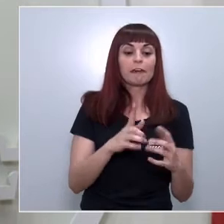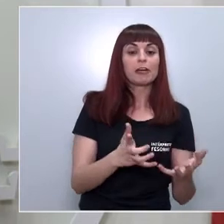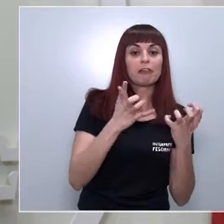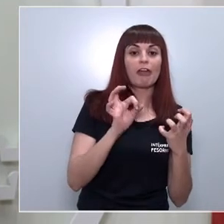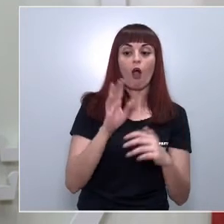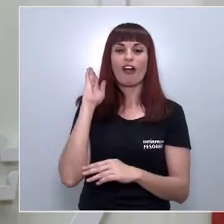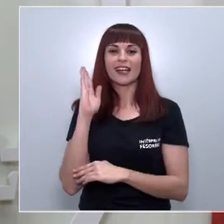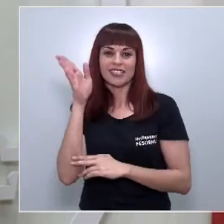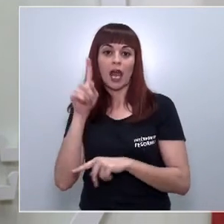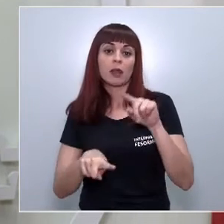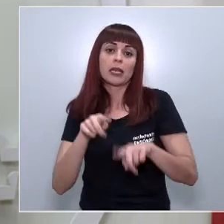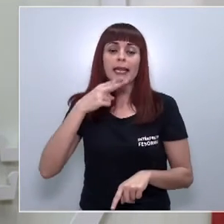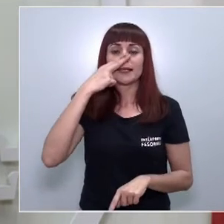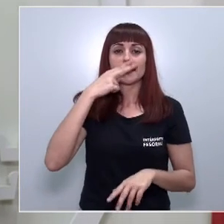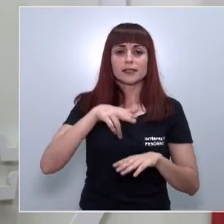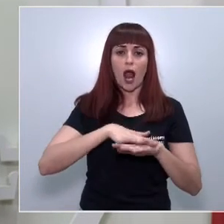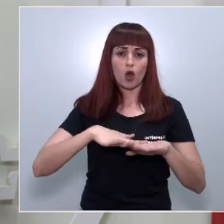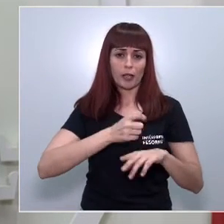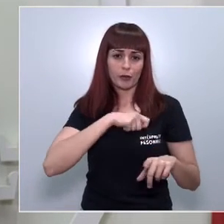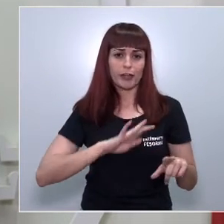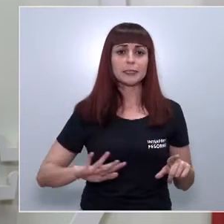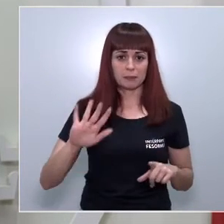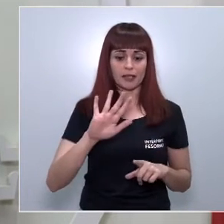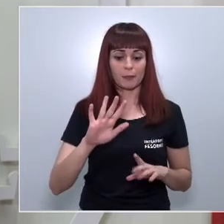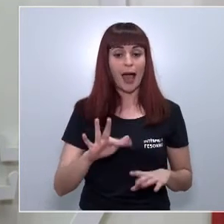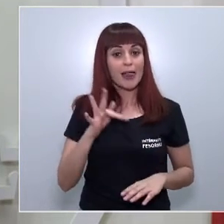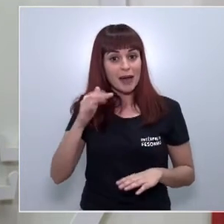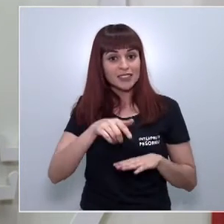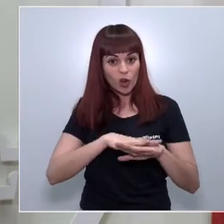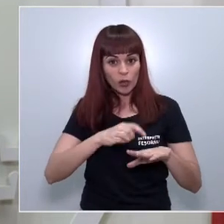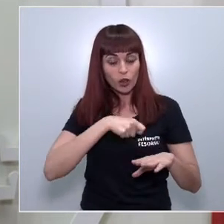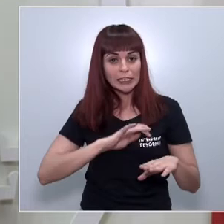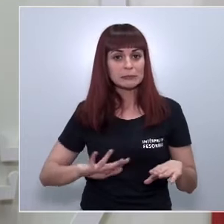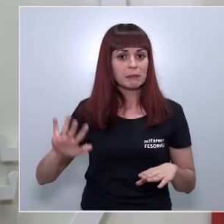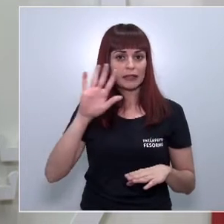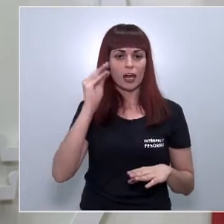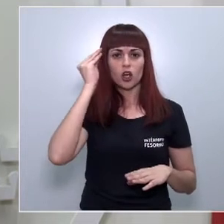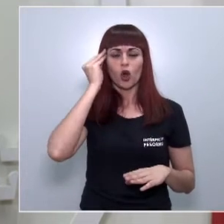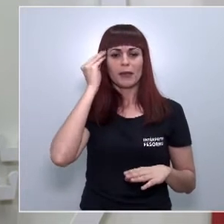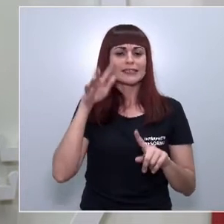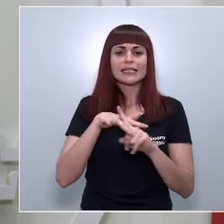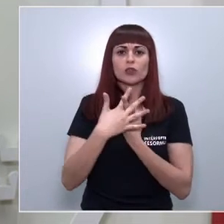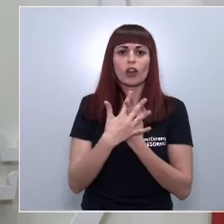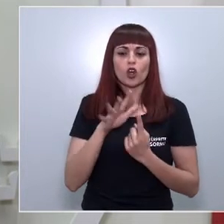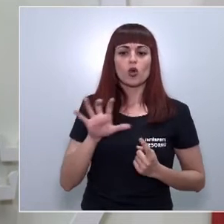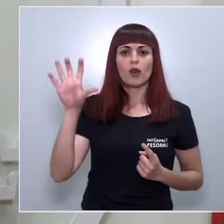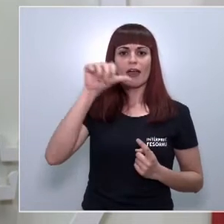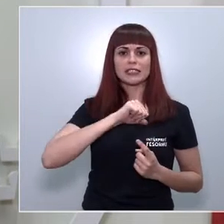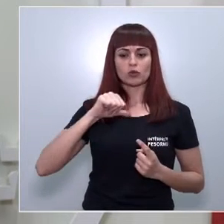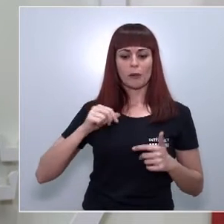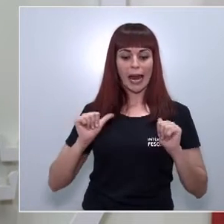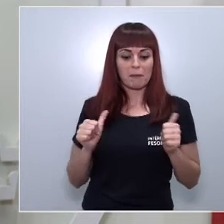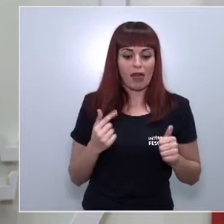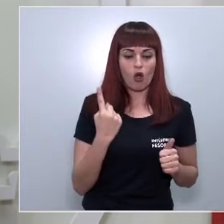interesa al Gobierno central. Pero es que además el Gobierno de España no considera tampoco la situación de partida de las comunidades autónomas.